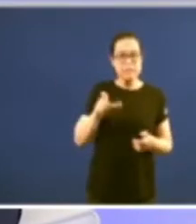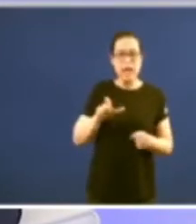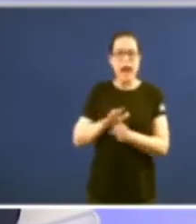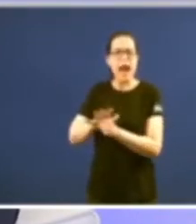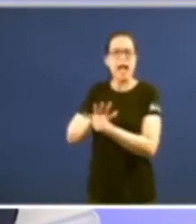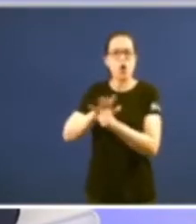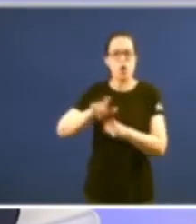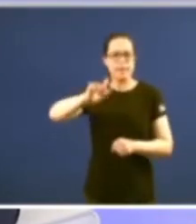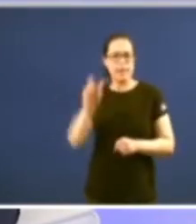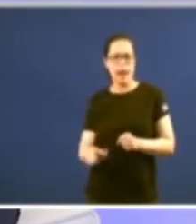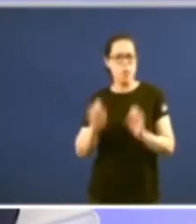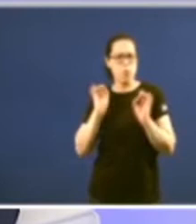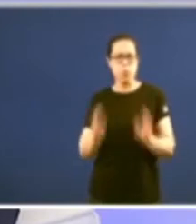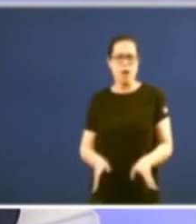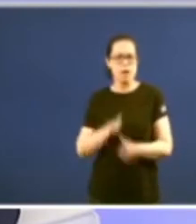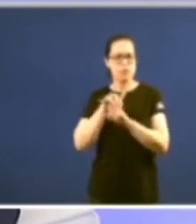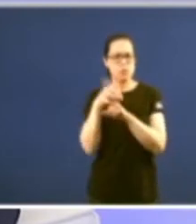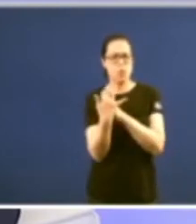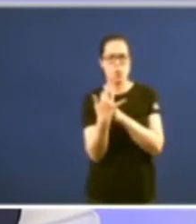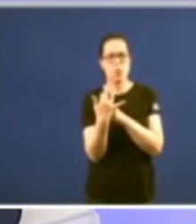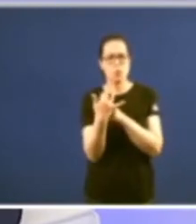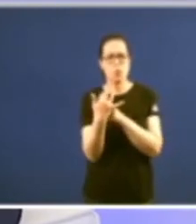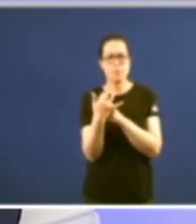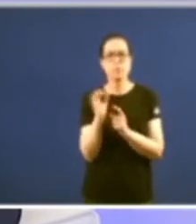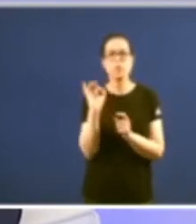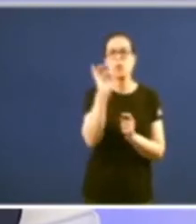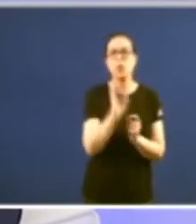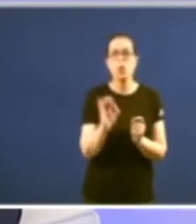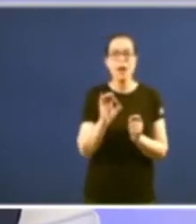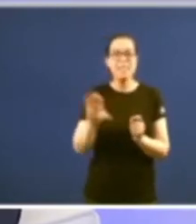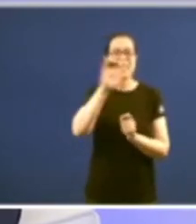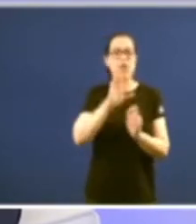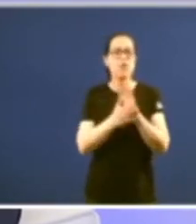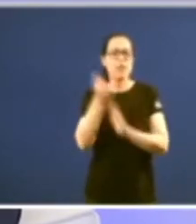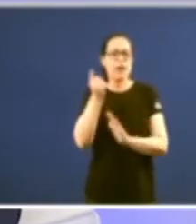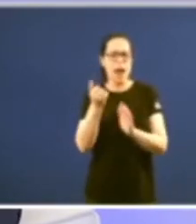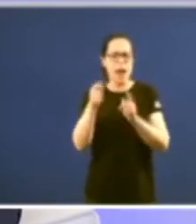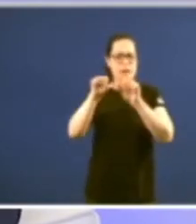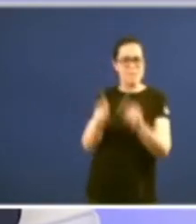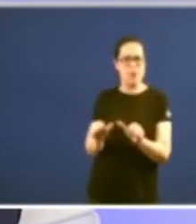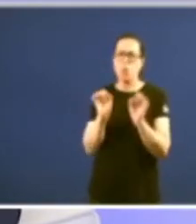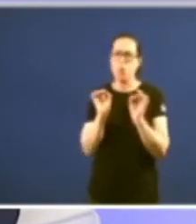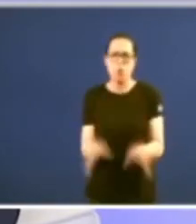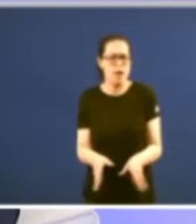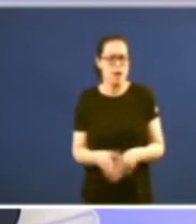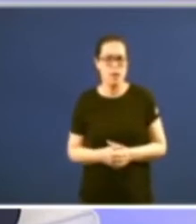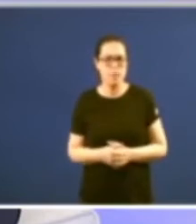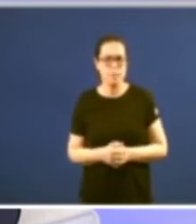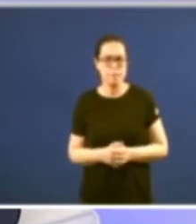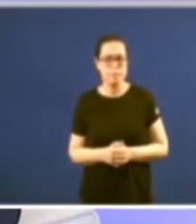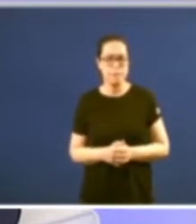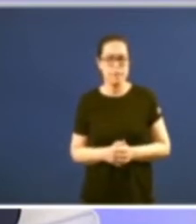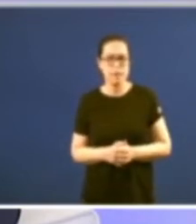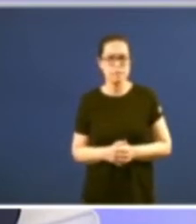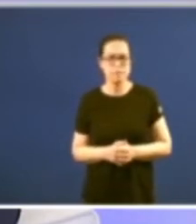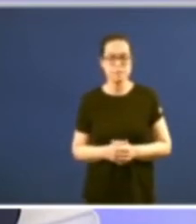comparable perfectamente a que teñen os estados federais os estados dos estados federais